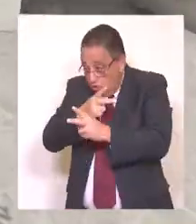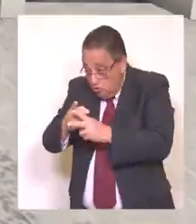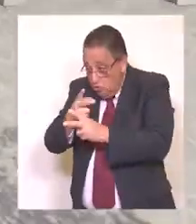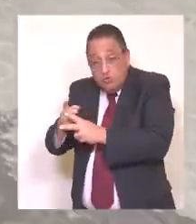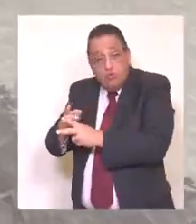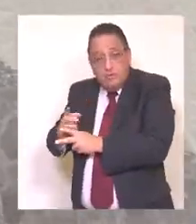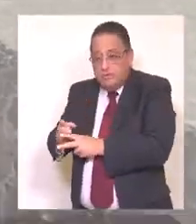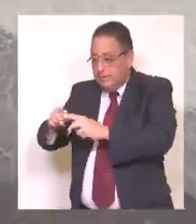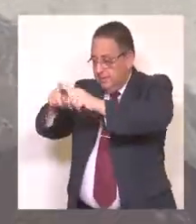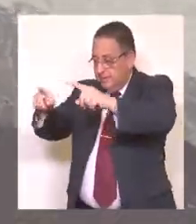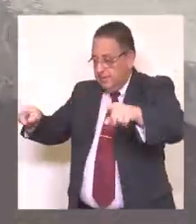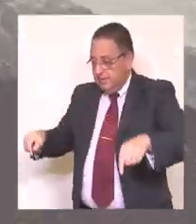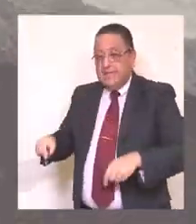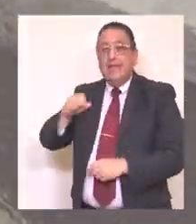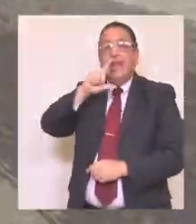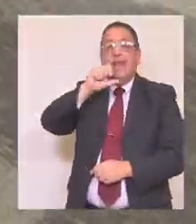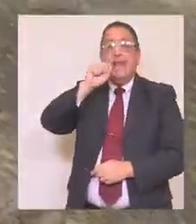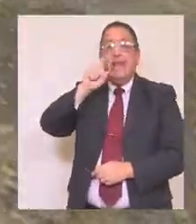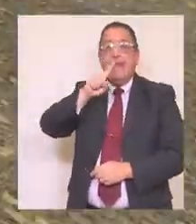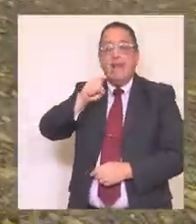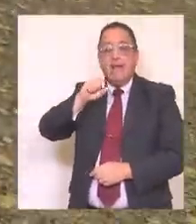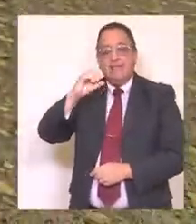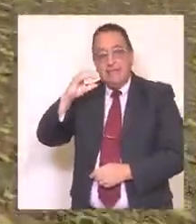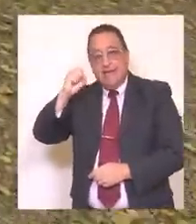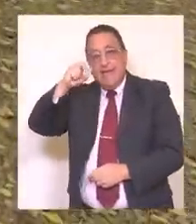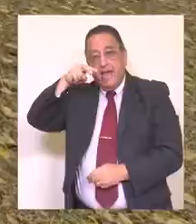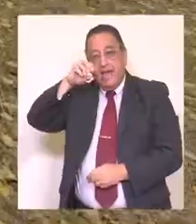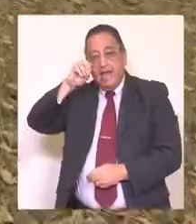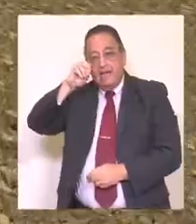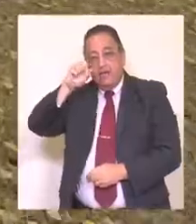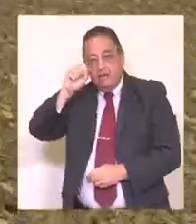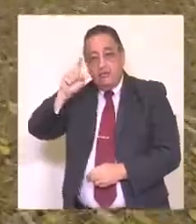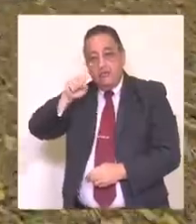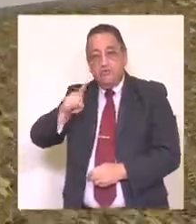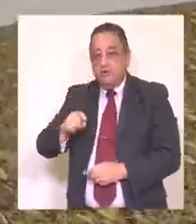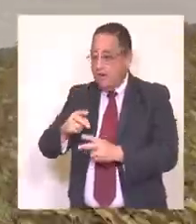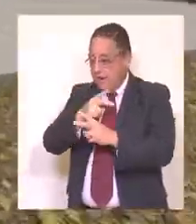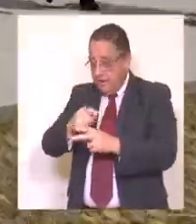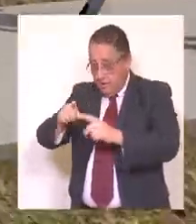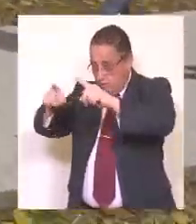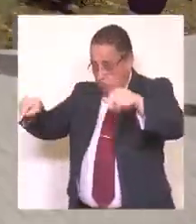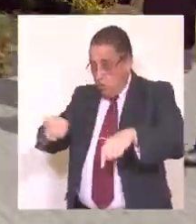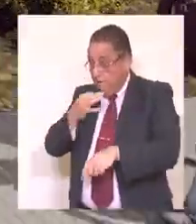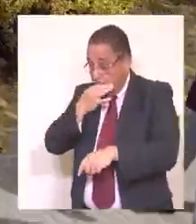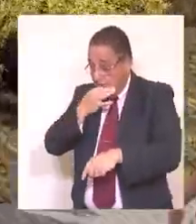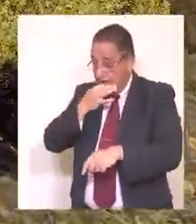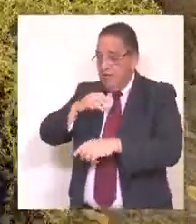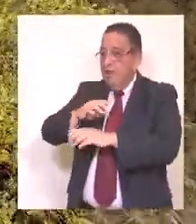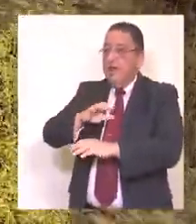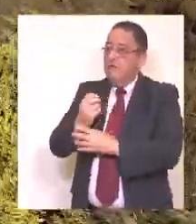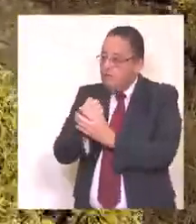es la construcción del Parque Las Canoas. Espacio que contempla áreas verdes,